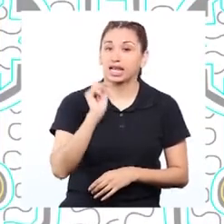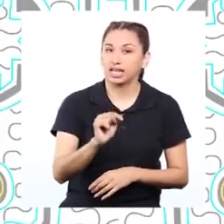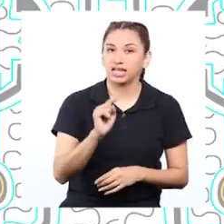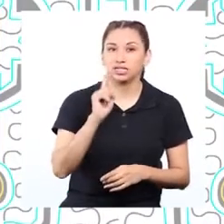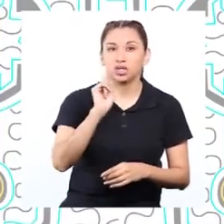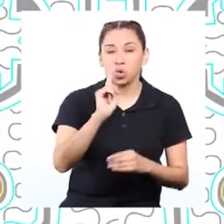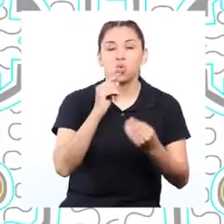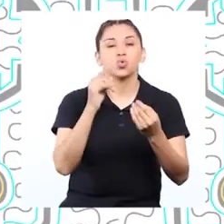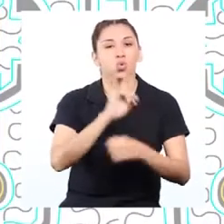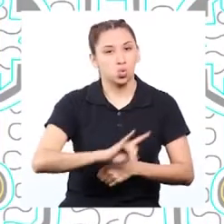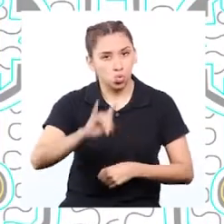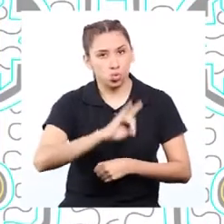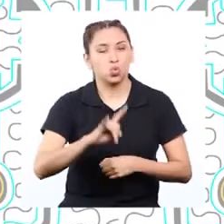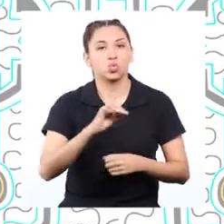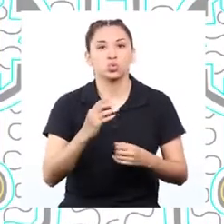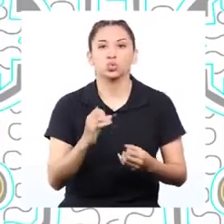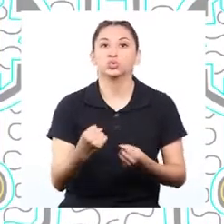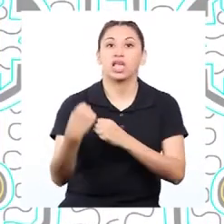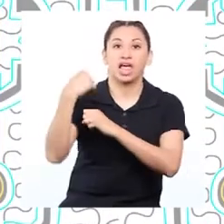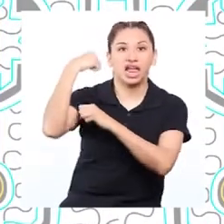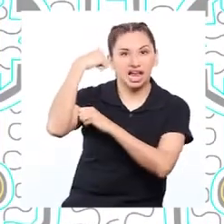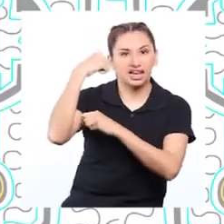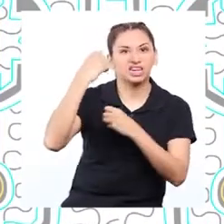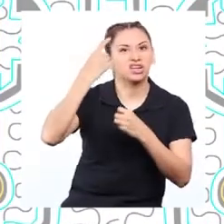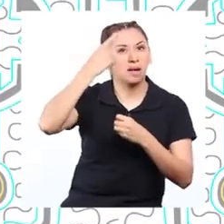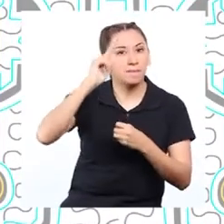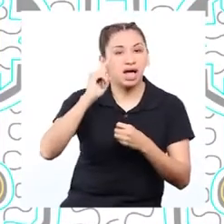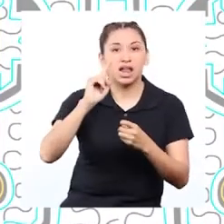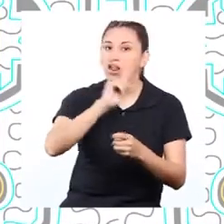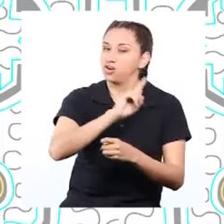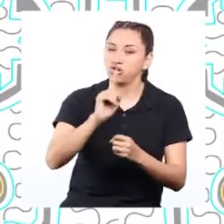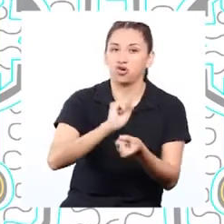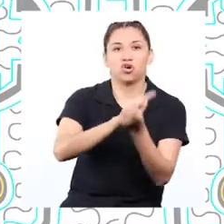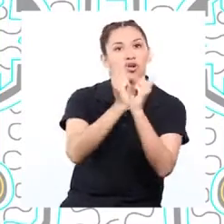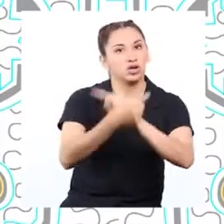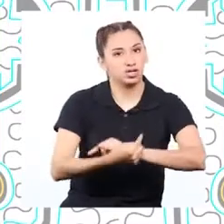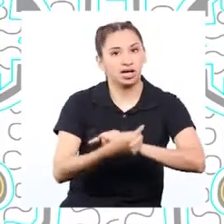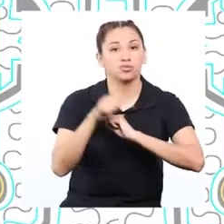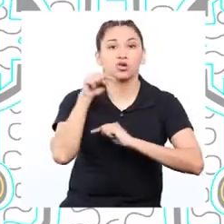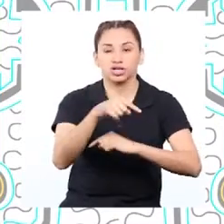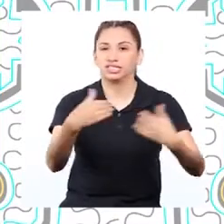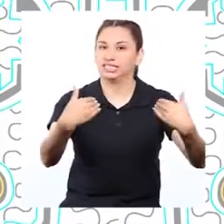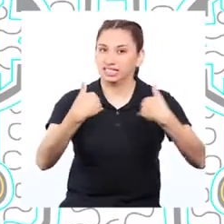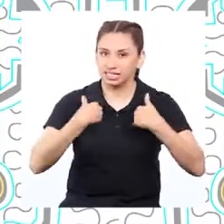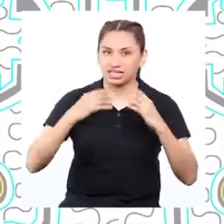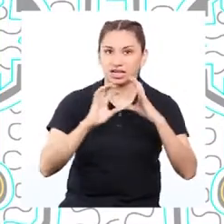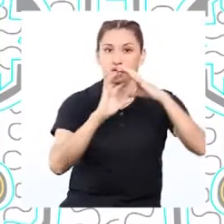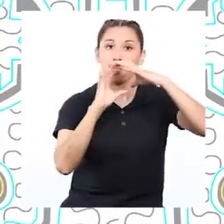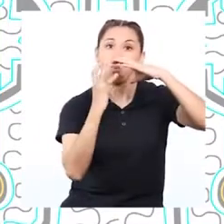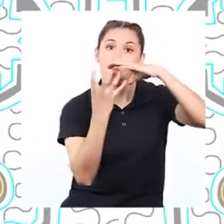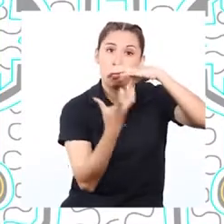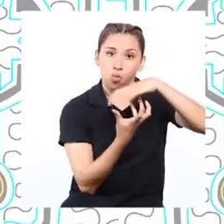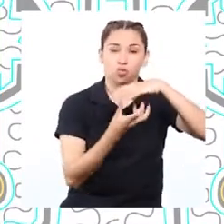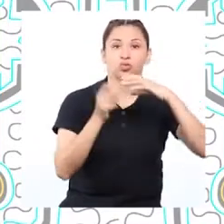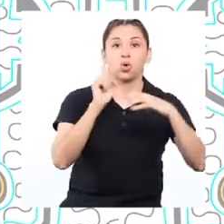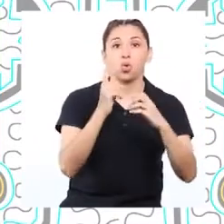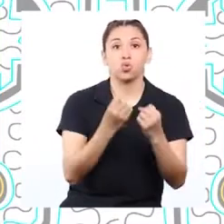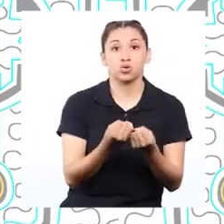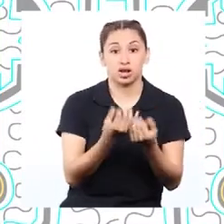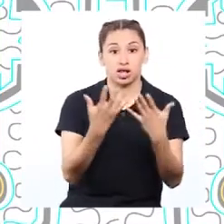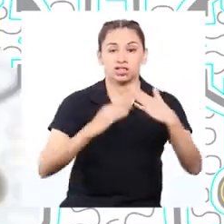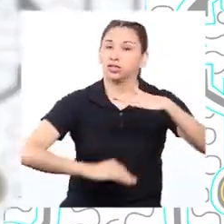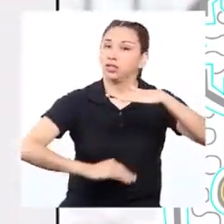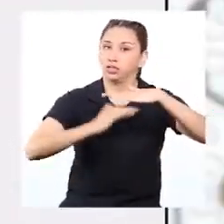recurso energético no renovable, es decir, que existe en el planeta en una cantidad